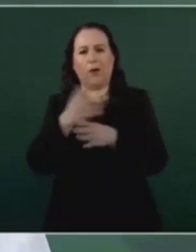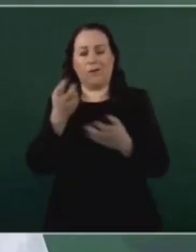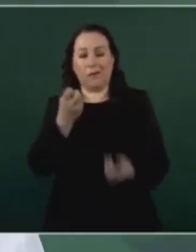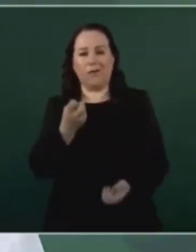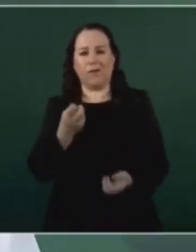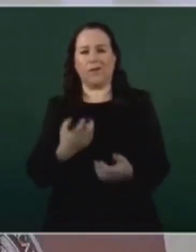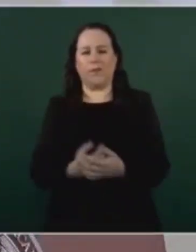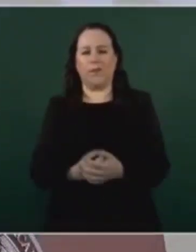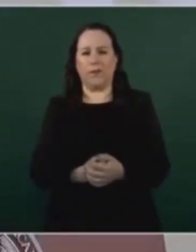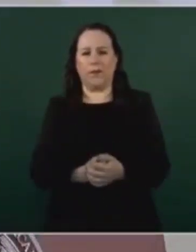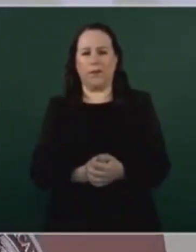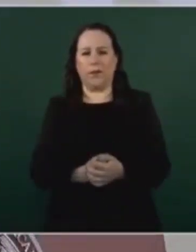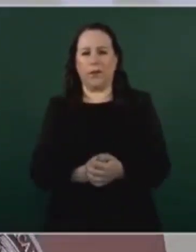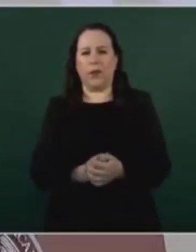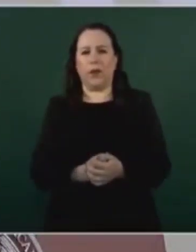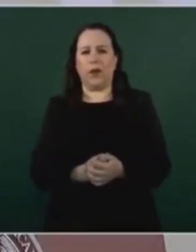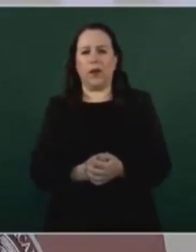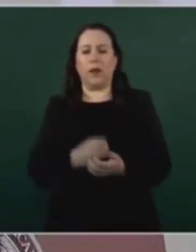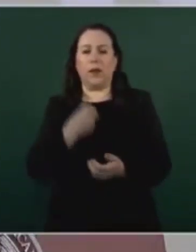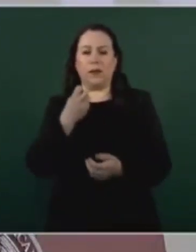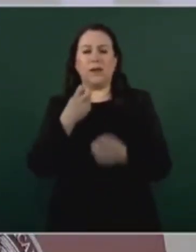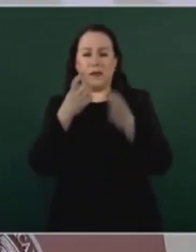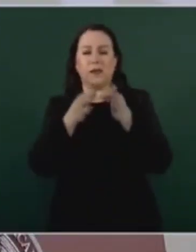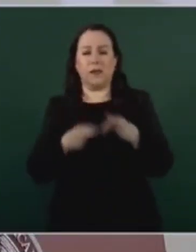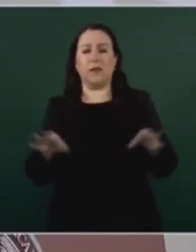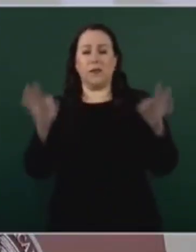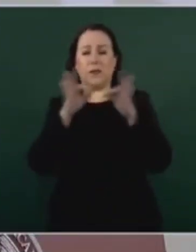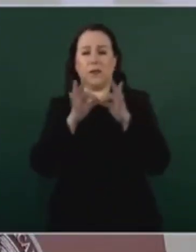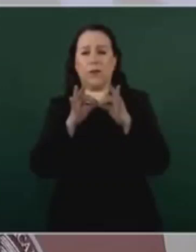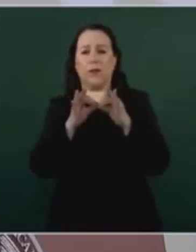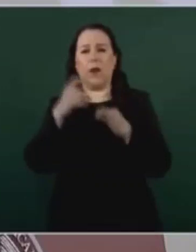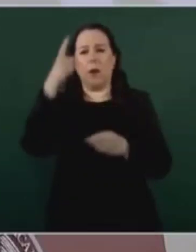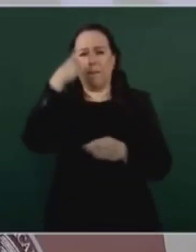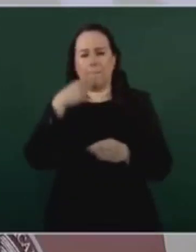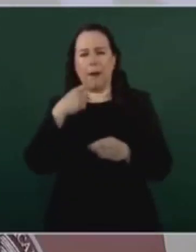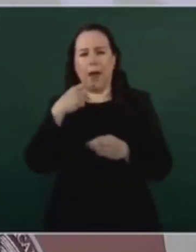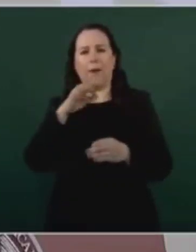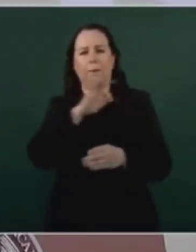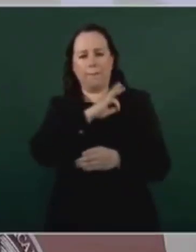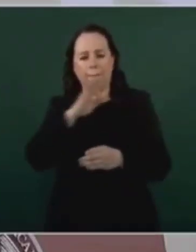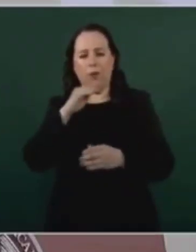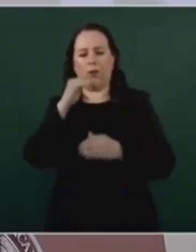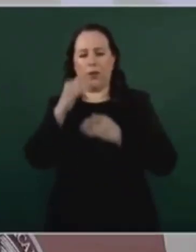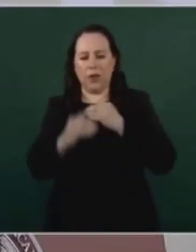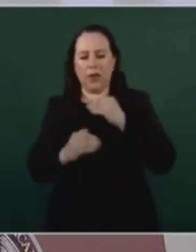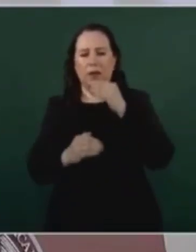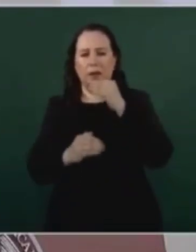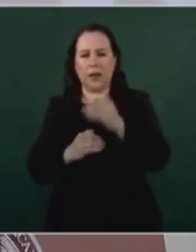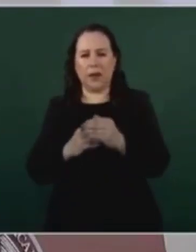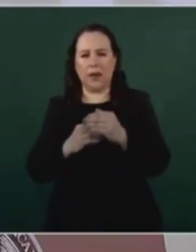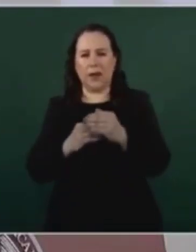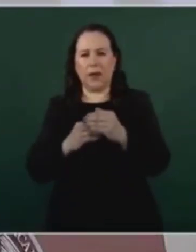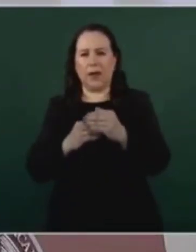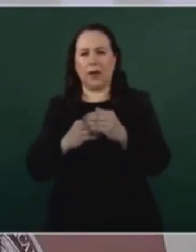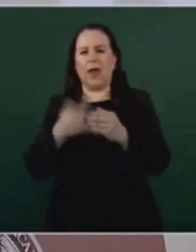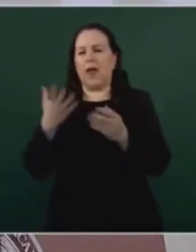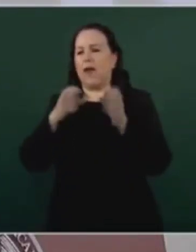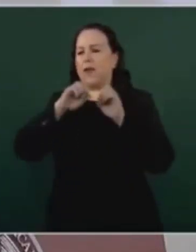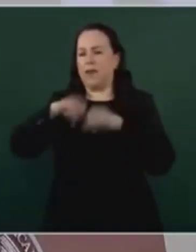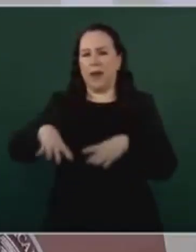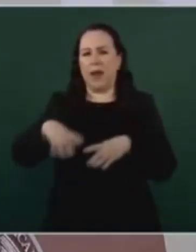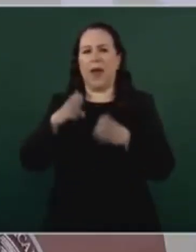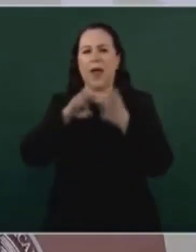Esto resulta fundamental para poder transitar, dejar de lado la confabulación de